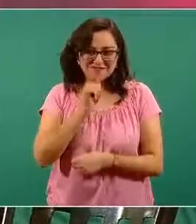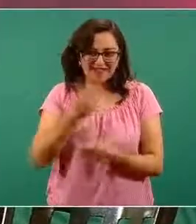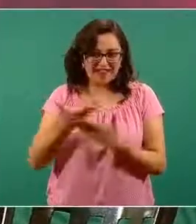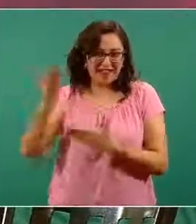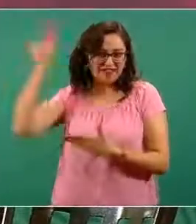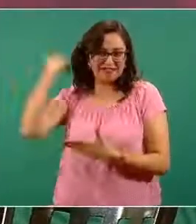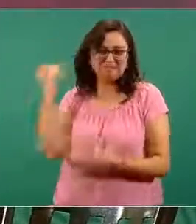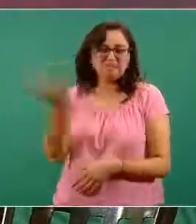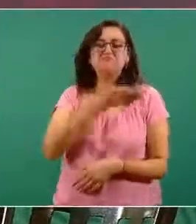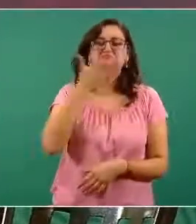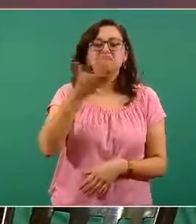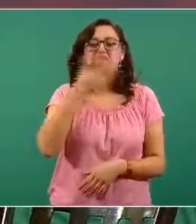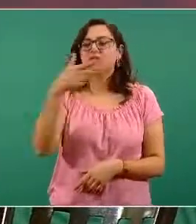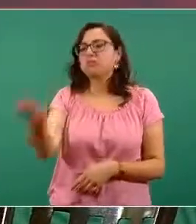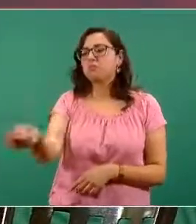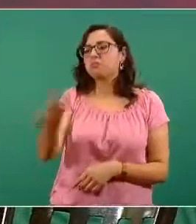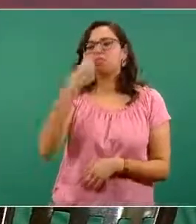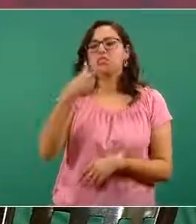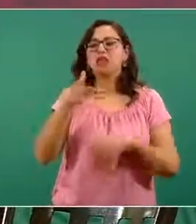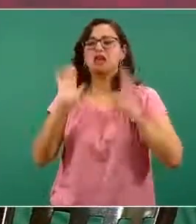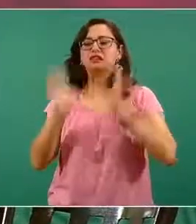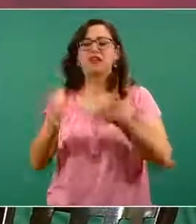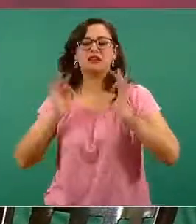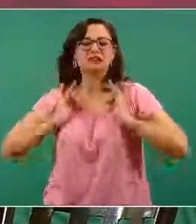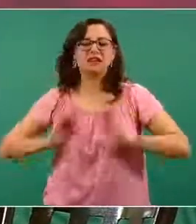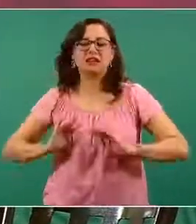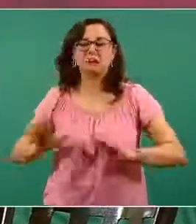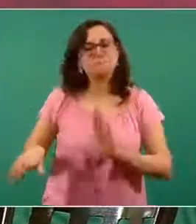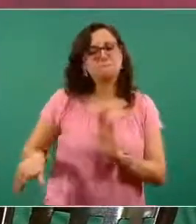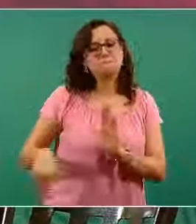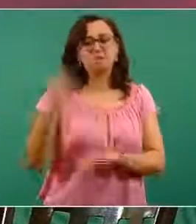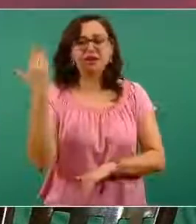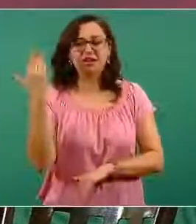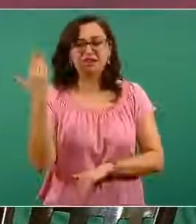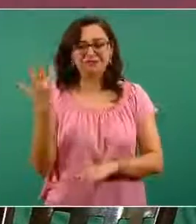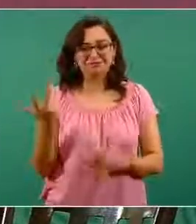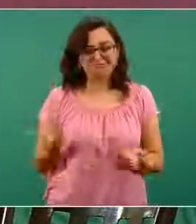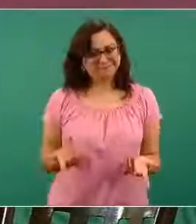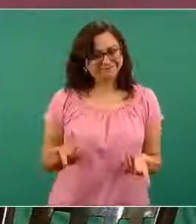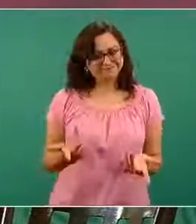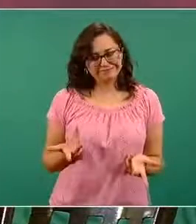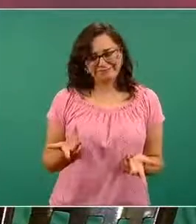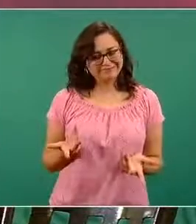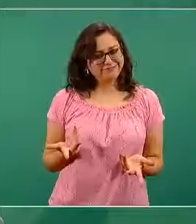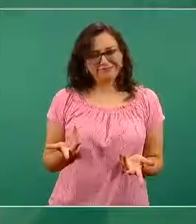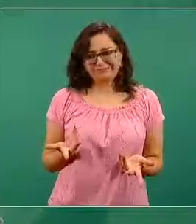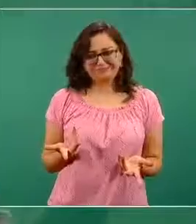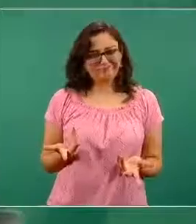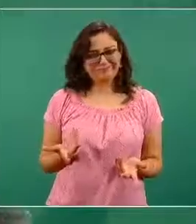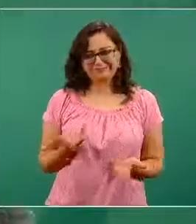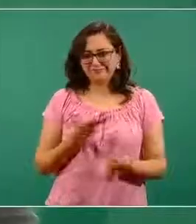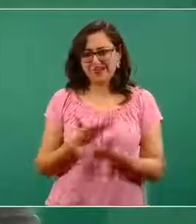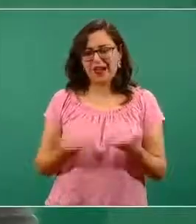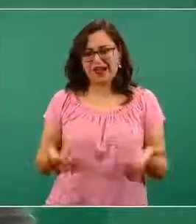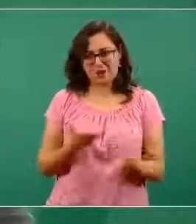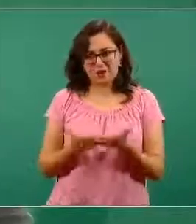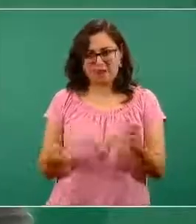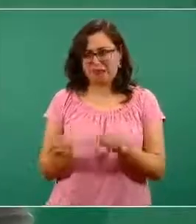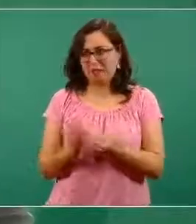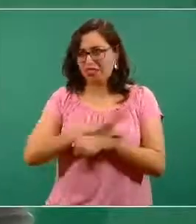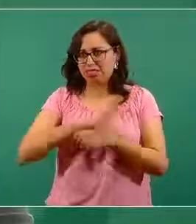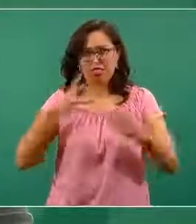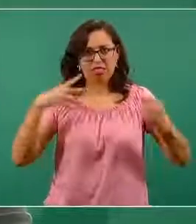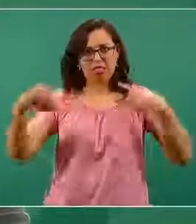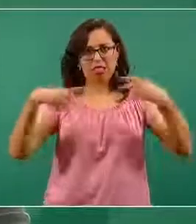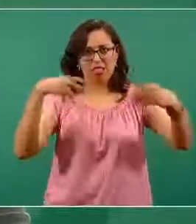venido a reforzar nuestro sentido de responsabilidad social, pues entonces